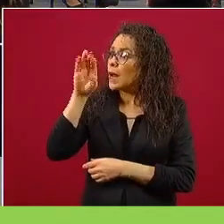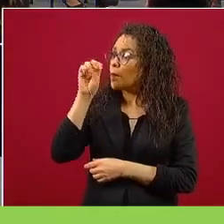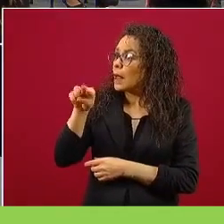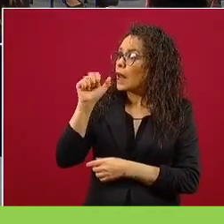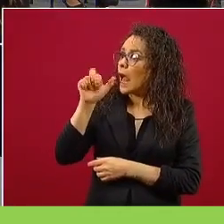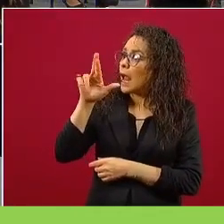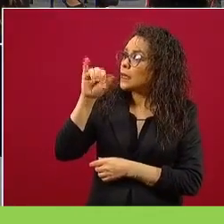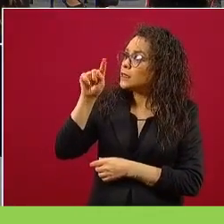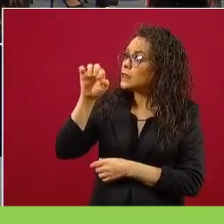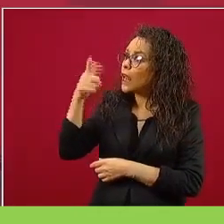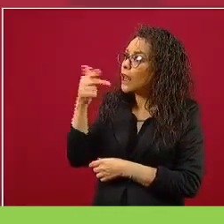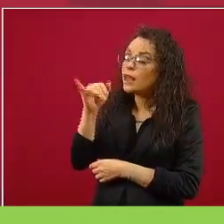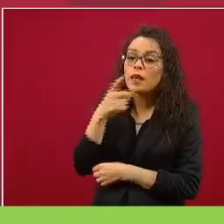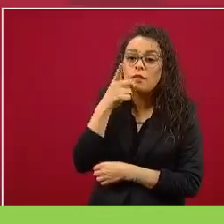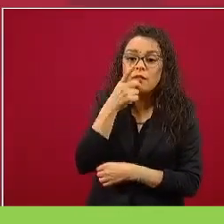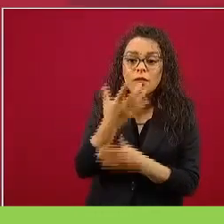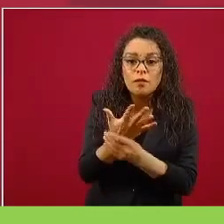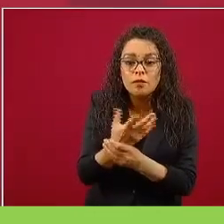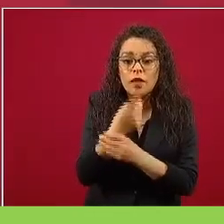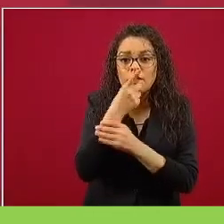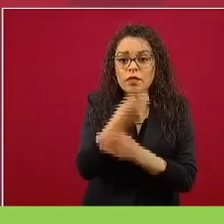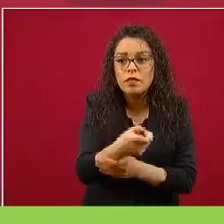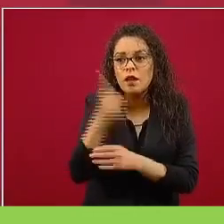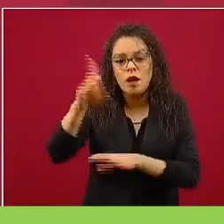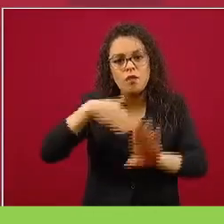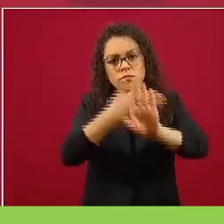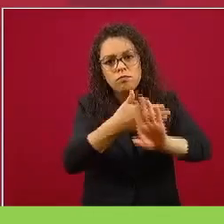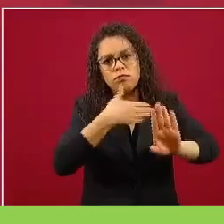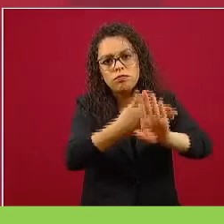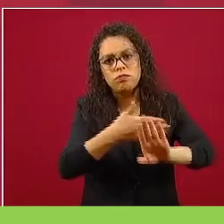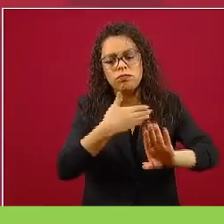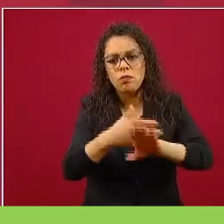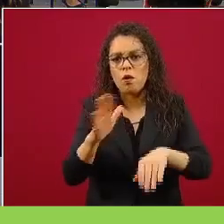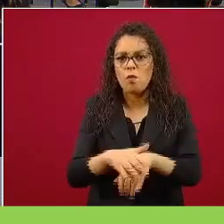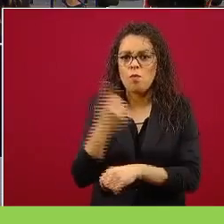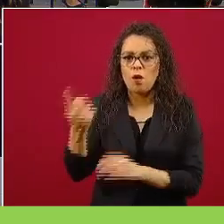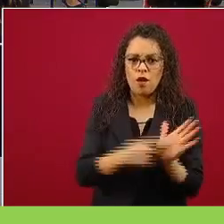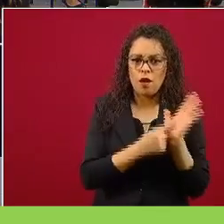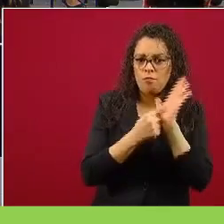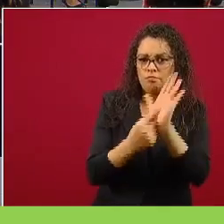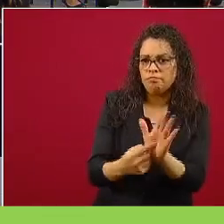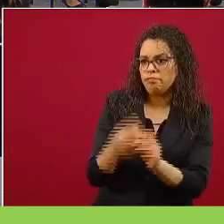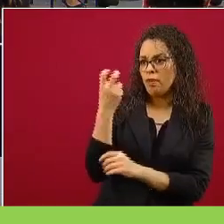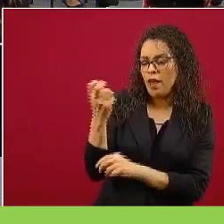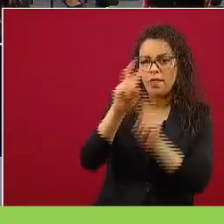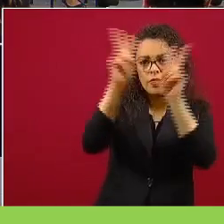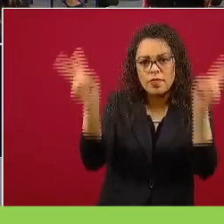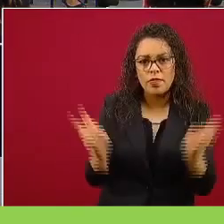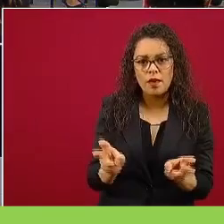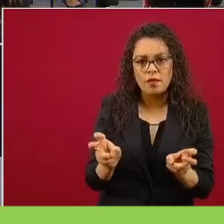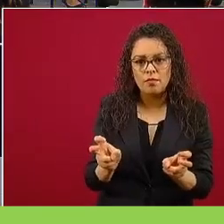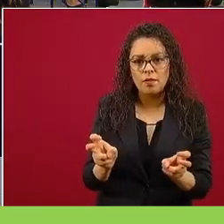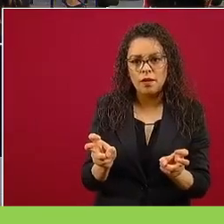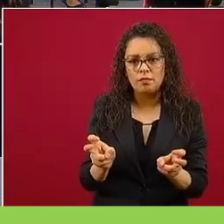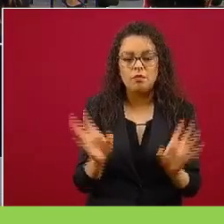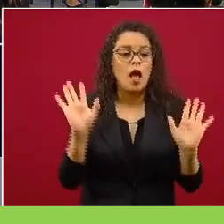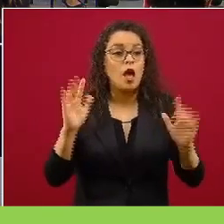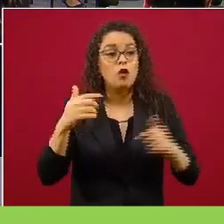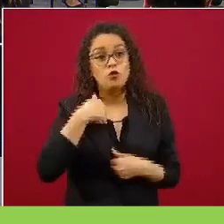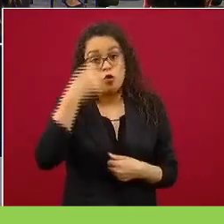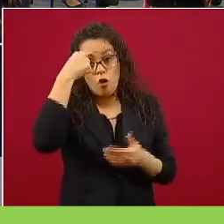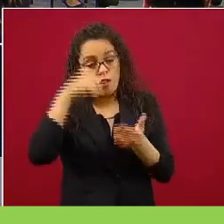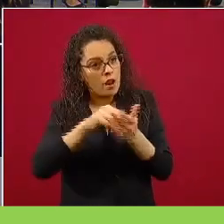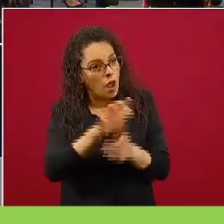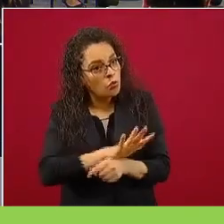testimonios que está pasando, los ataques que está recibiendo por haber expuesto este caso. Le creo a todos y le creo a